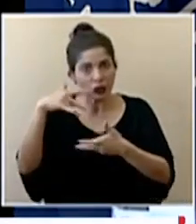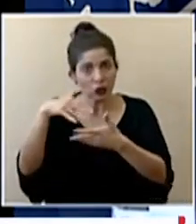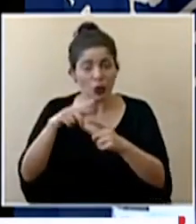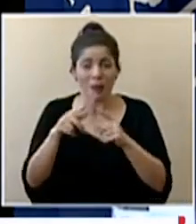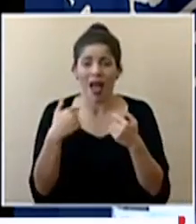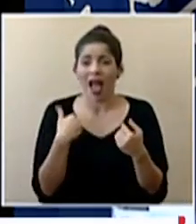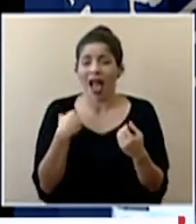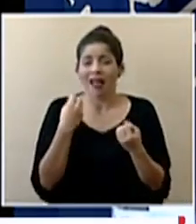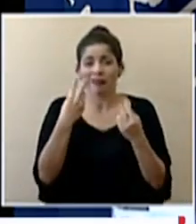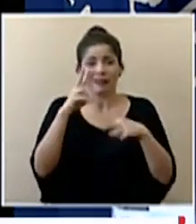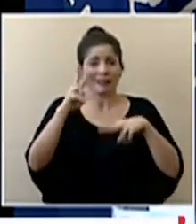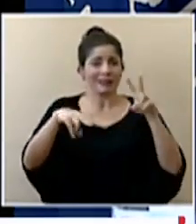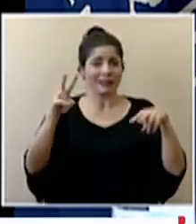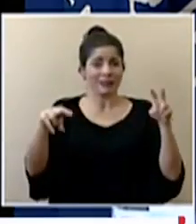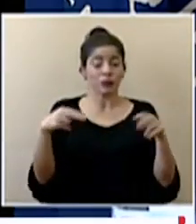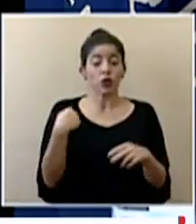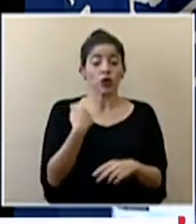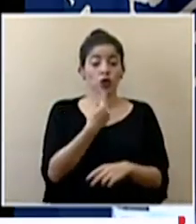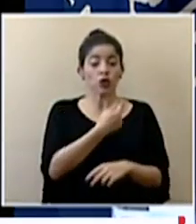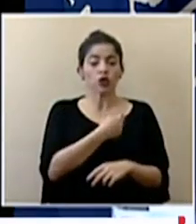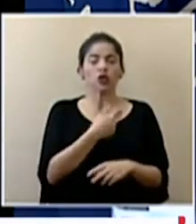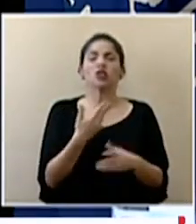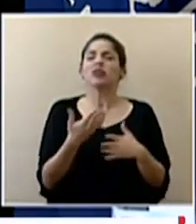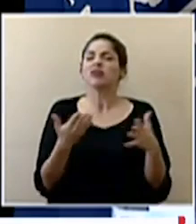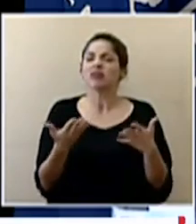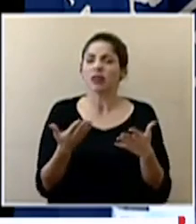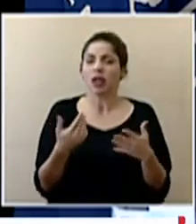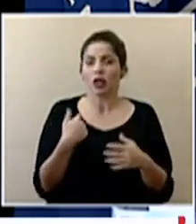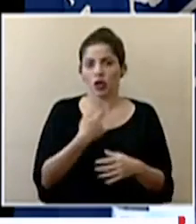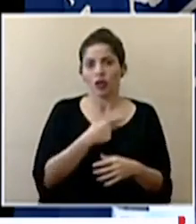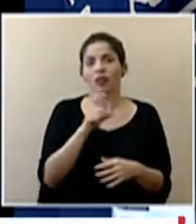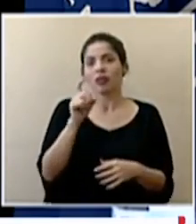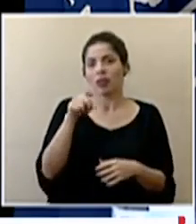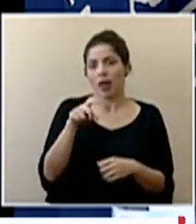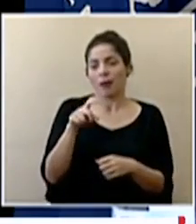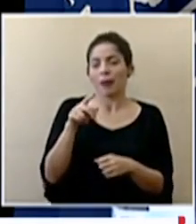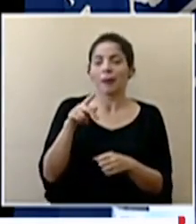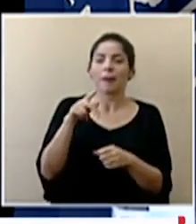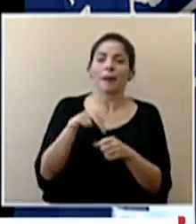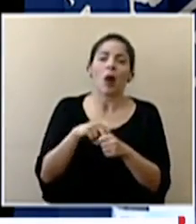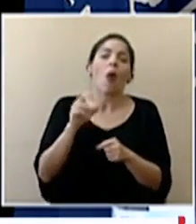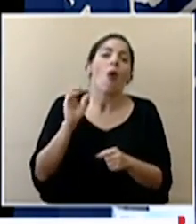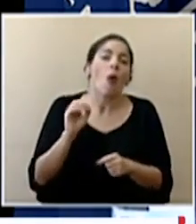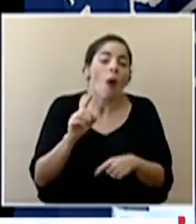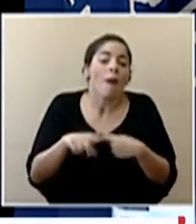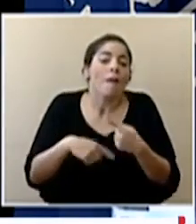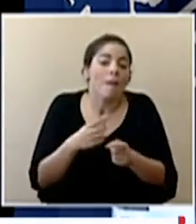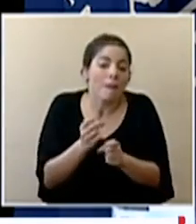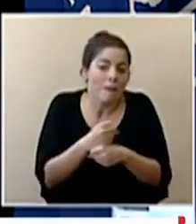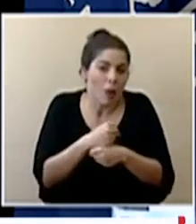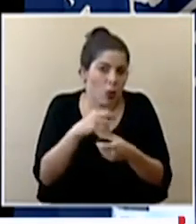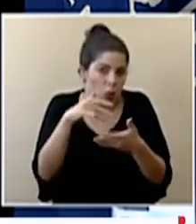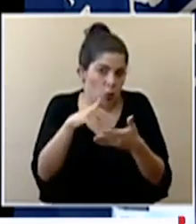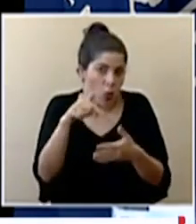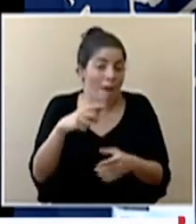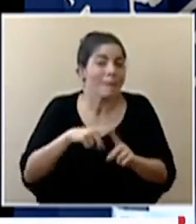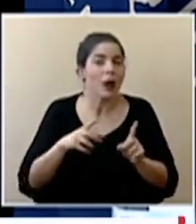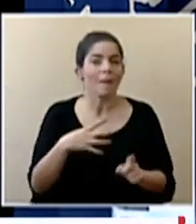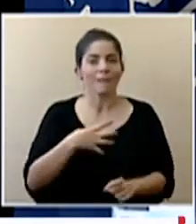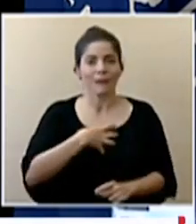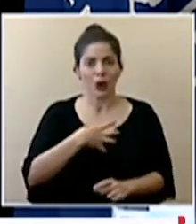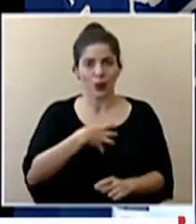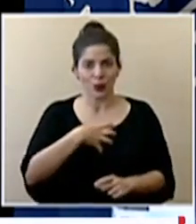todo. Nosotros vamos a tener que participar o digamos a realizar estudios propios